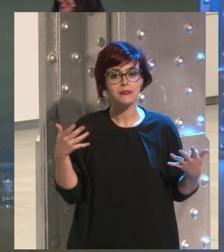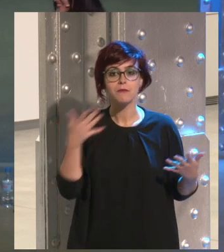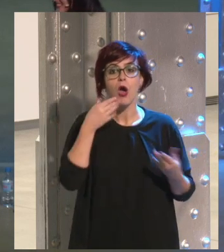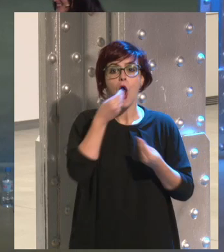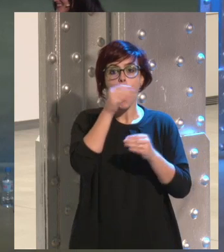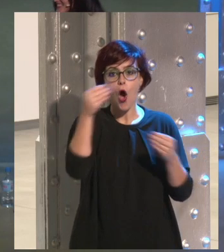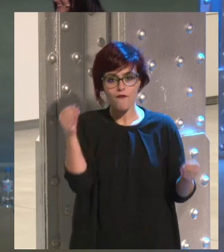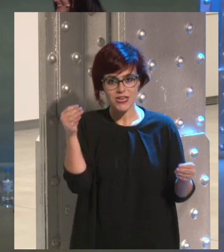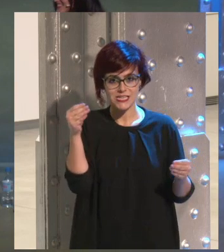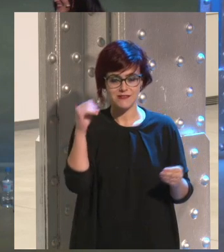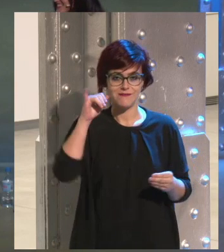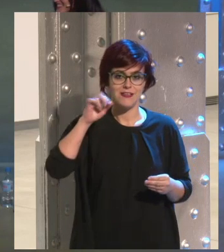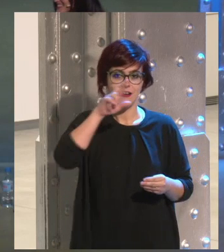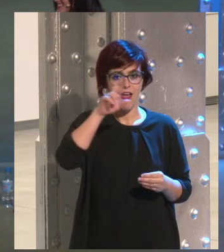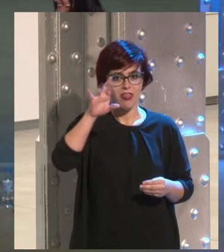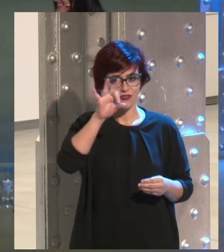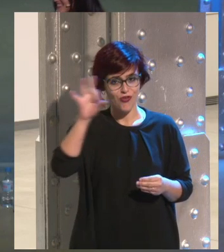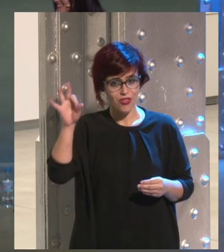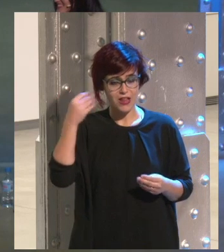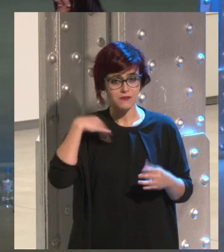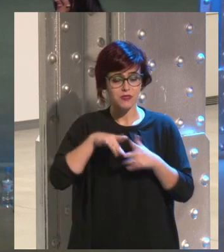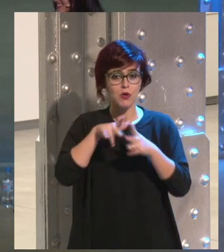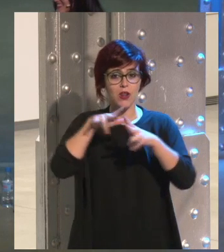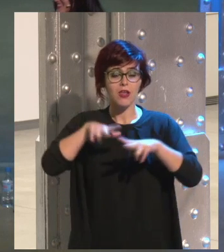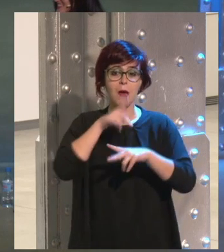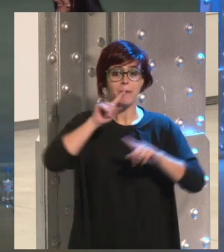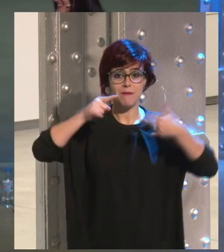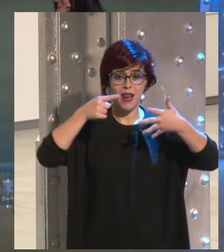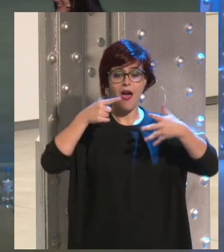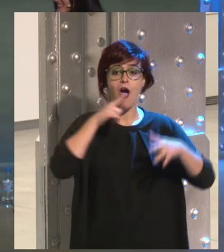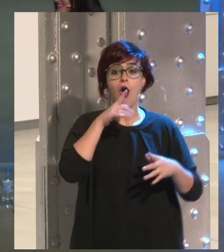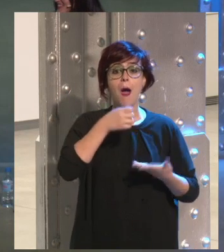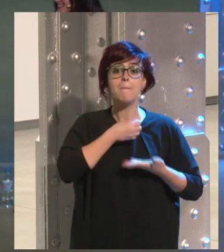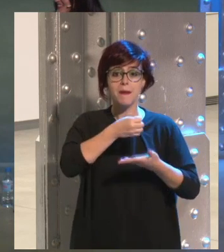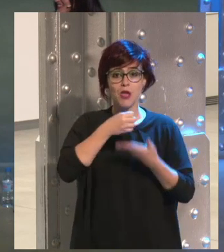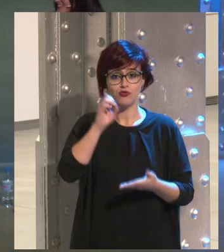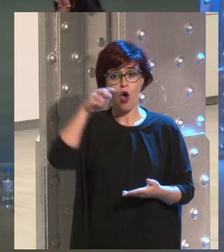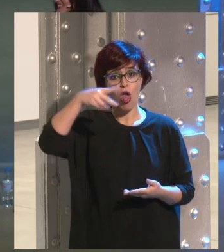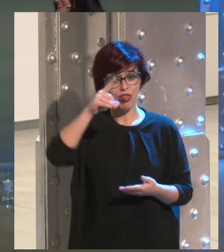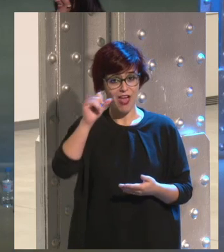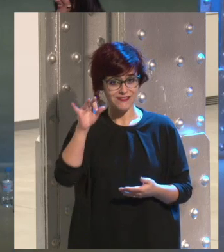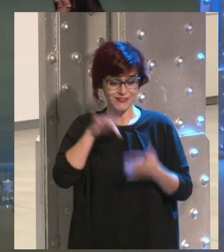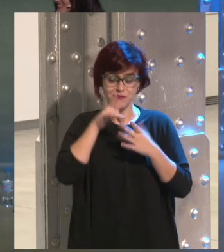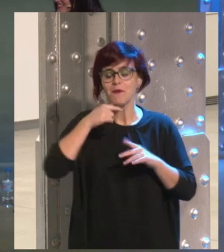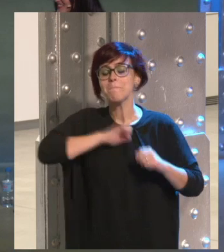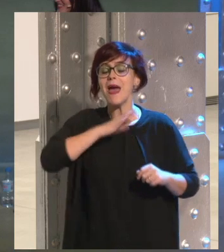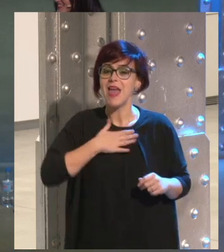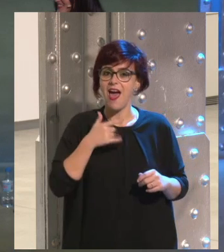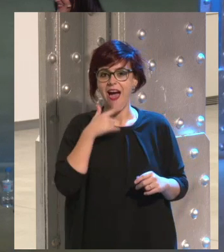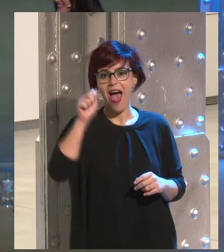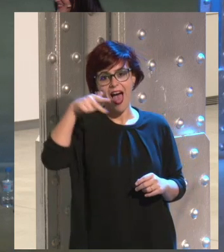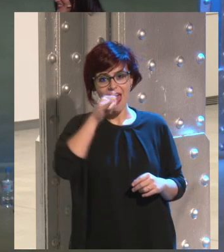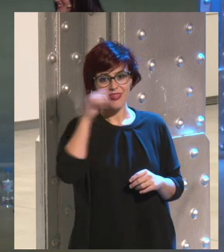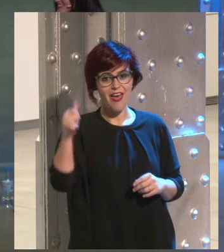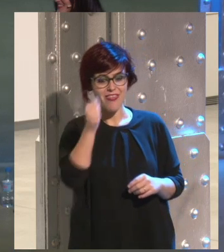jóvenes y redes sociales la primera tendencia es ondas 2016 mañana lo contaré todo en anda ya en los 40 se han